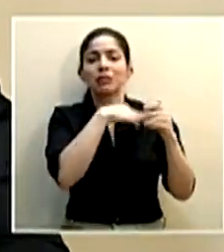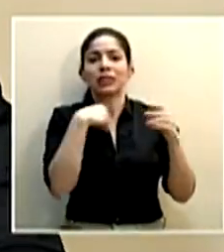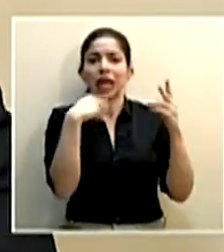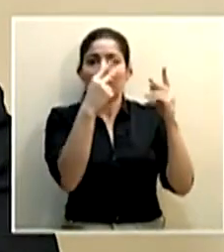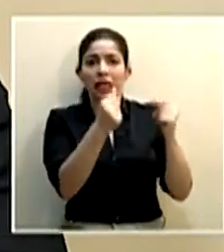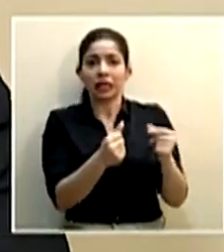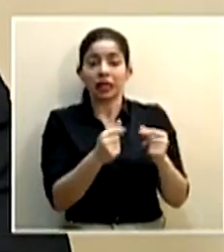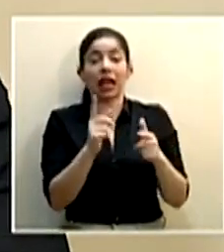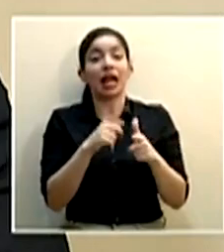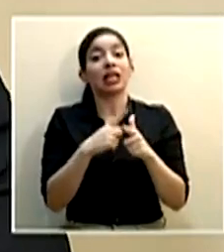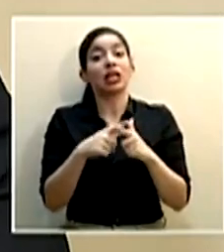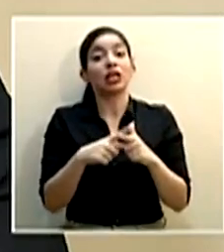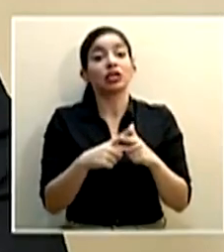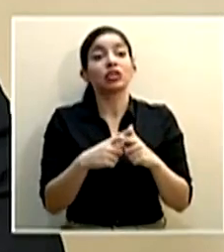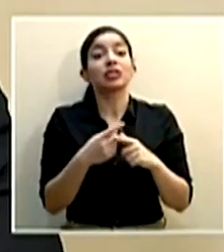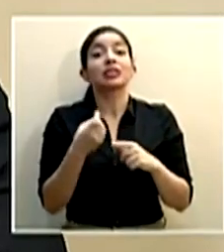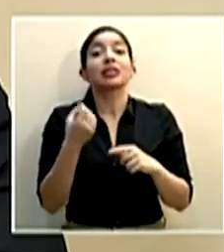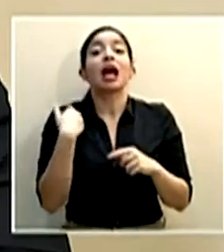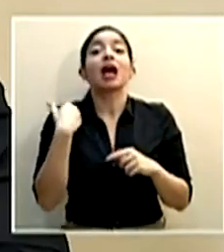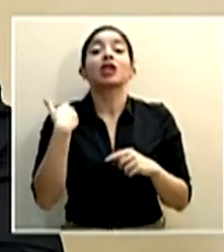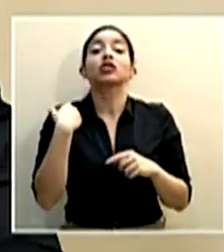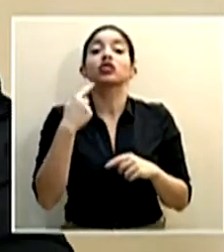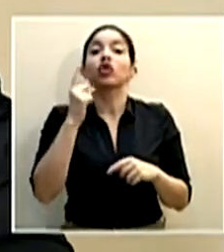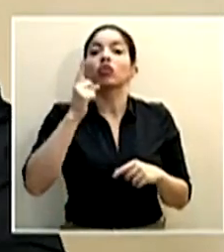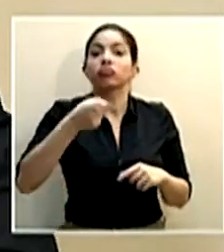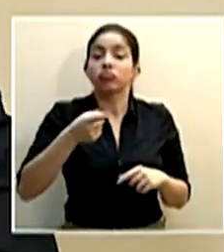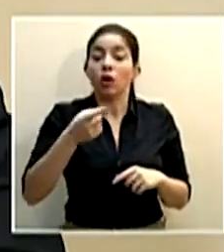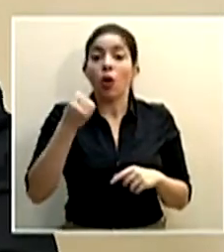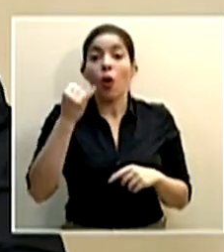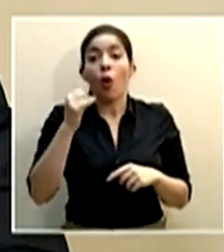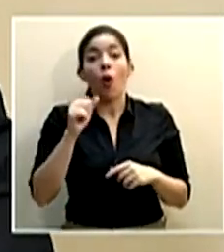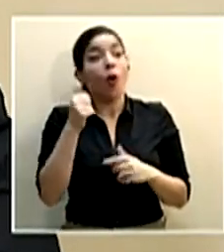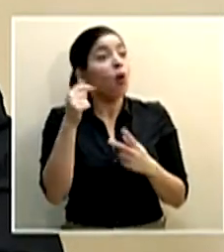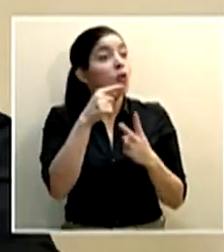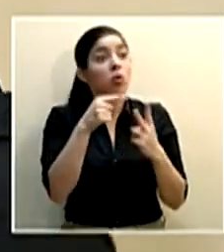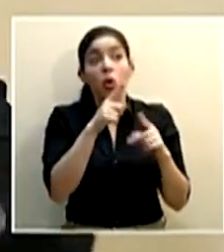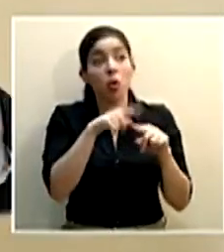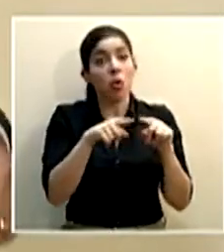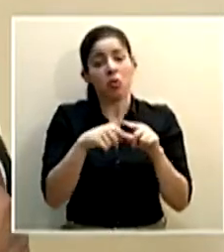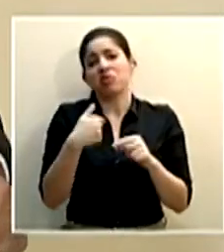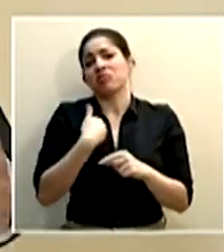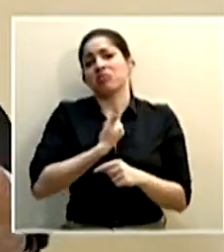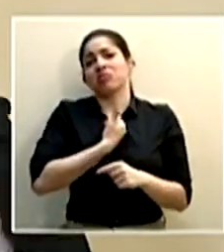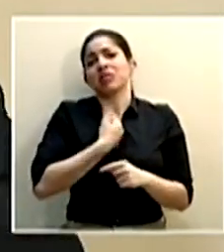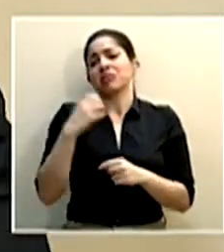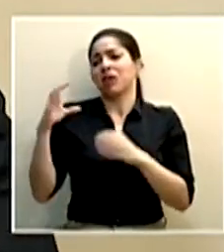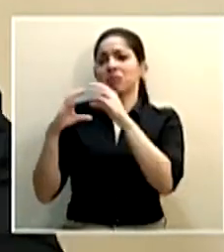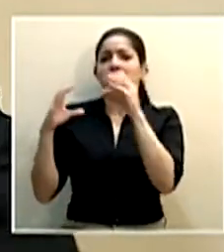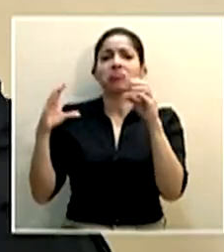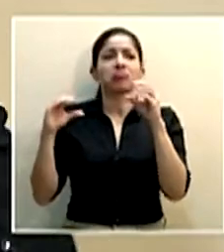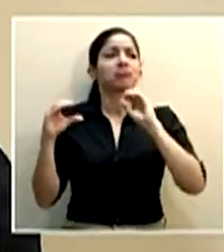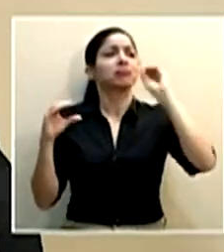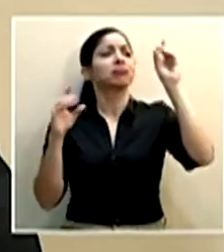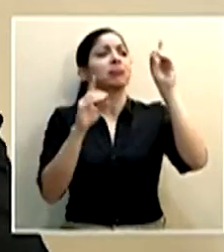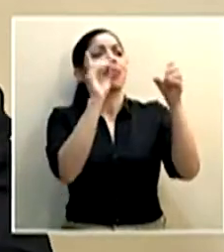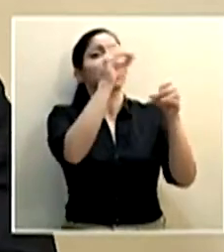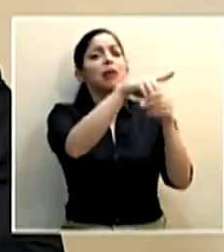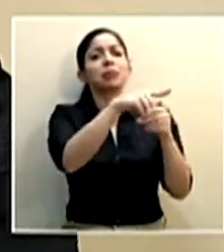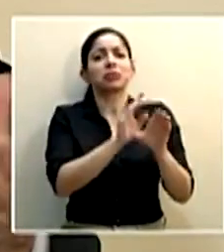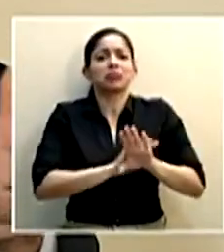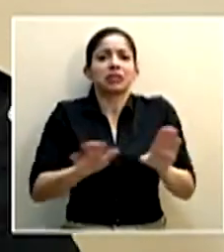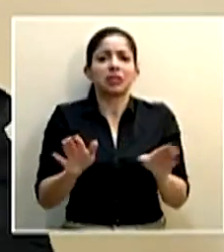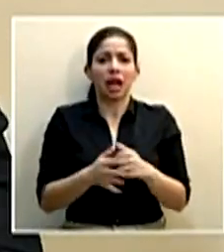el caso que vía una instrucción o que vía otra no se puede hacer, yo lo hago así de manera inmediata. Lo deposito así.